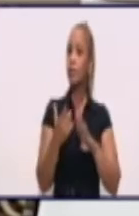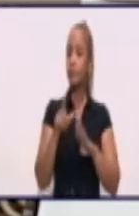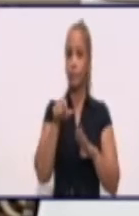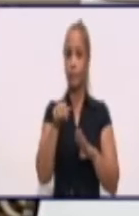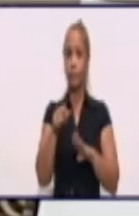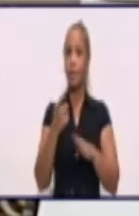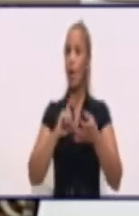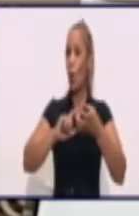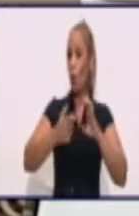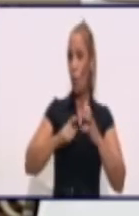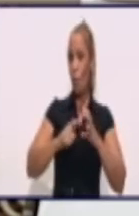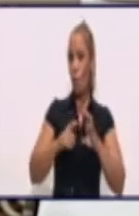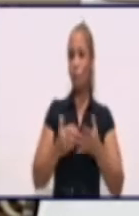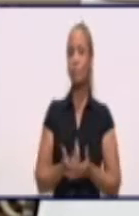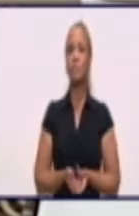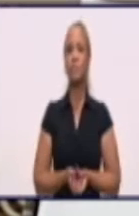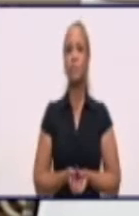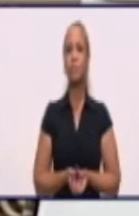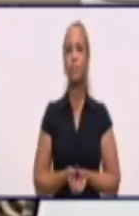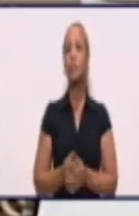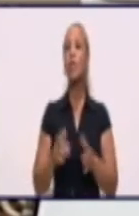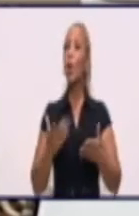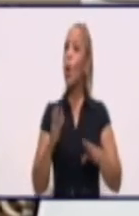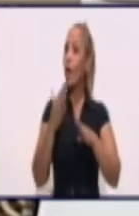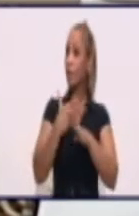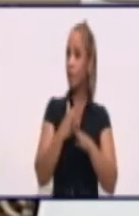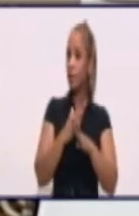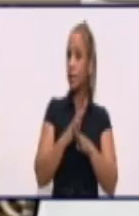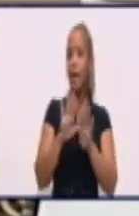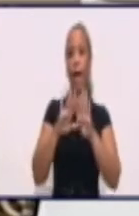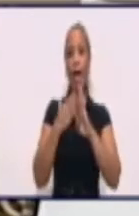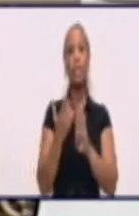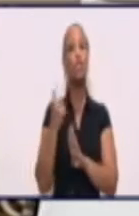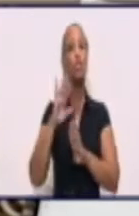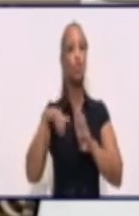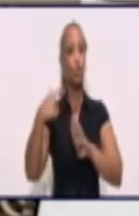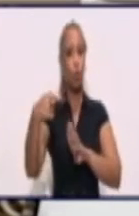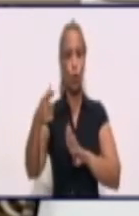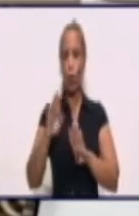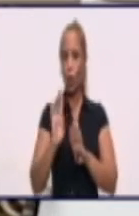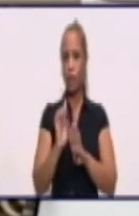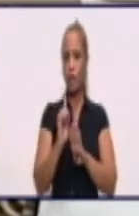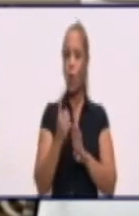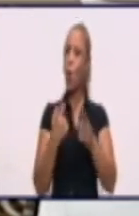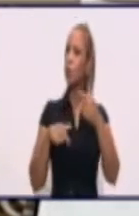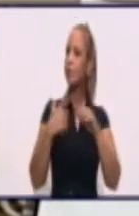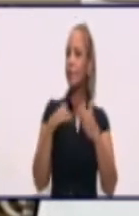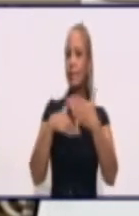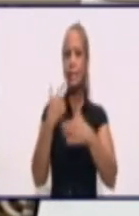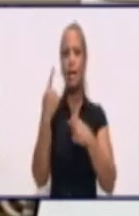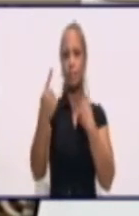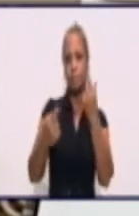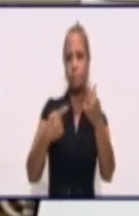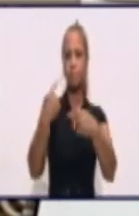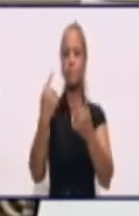humor. Pero bueno, con la diferencia que no va a ser todos los días, va a ser días alternos, y con talentos de aquí,